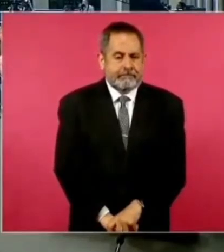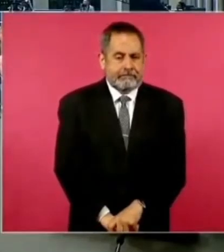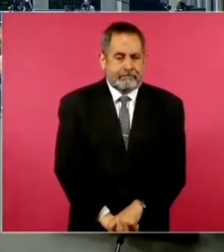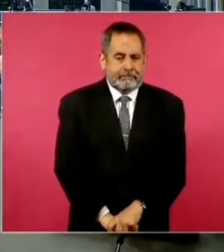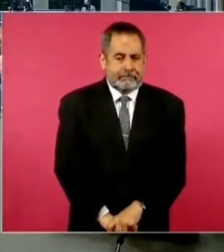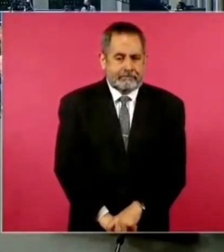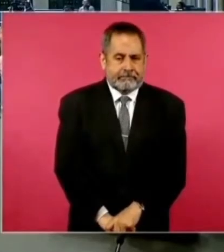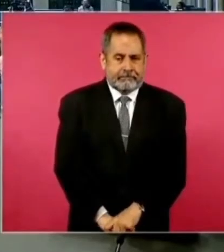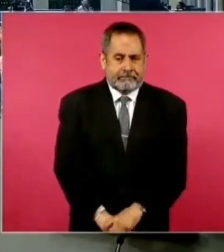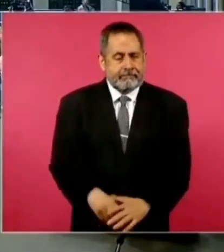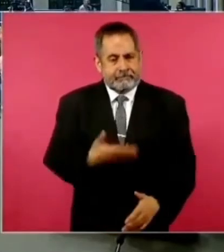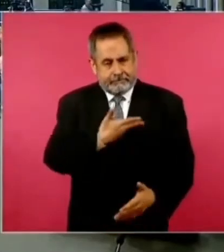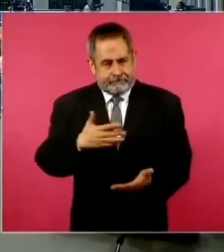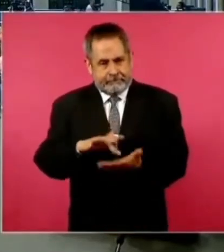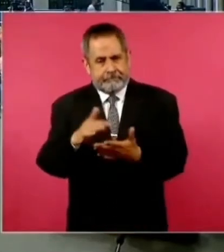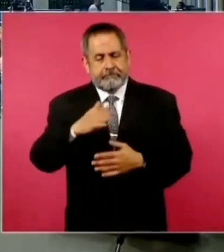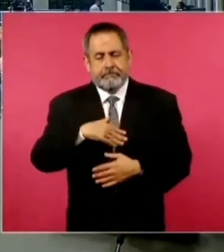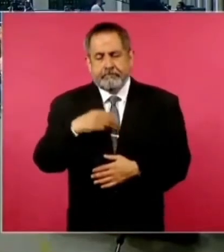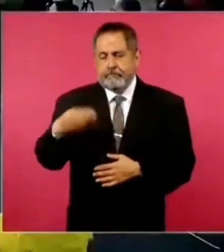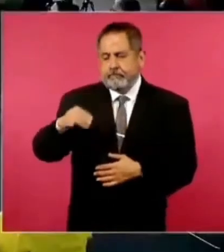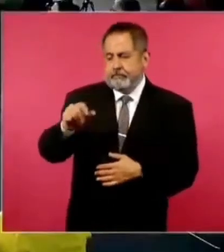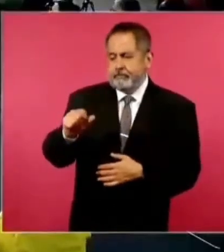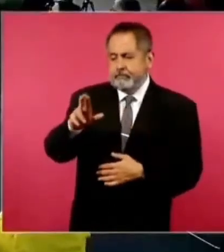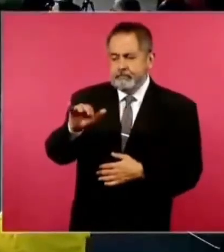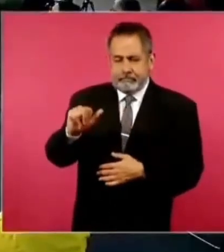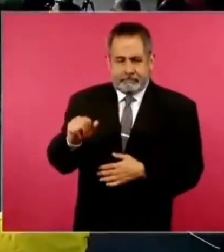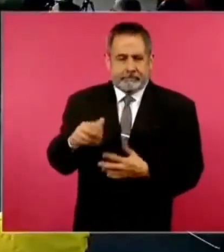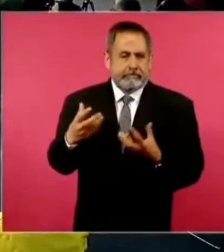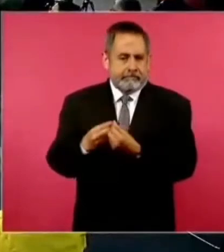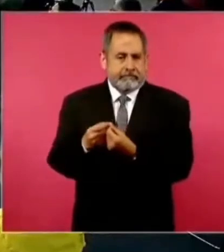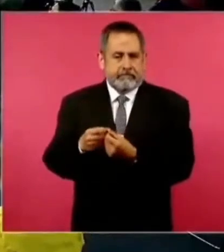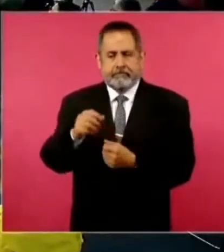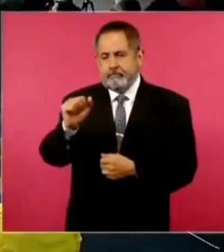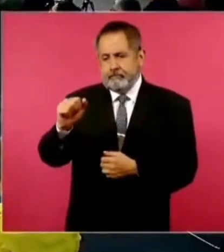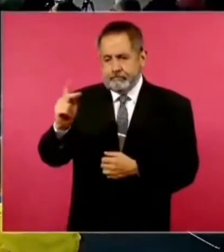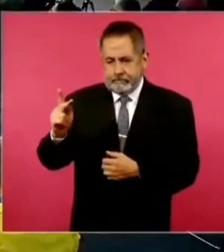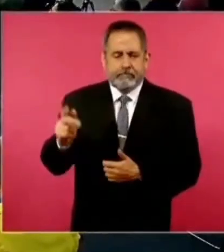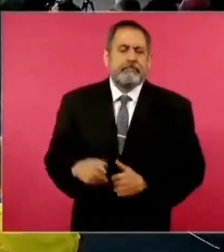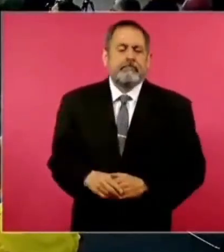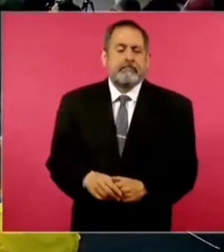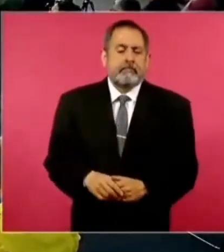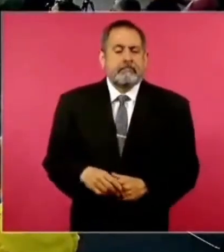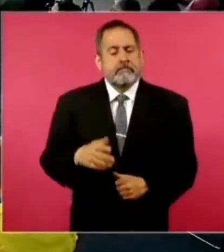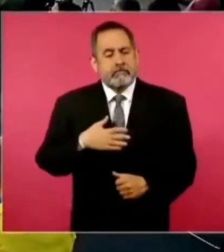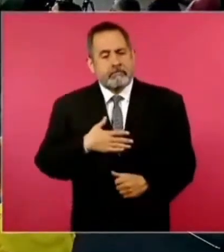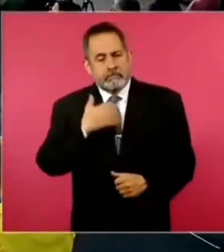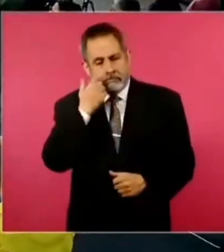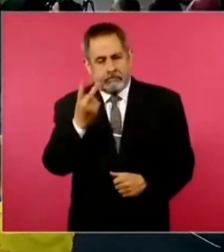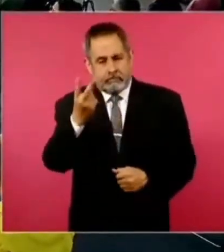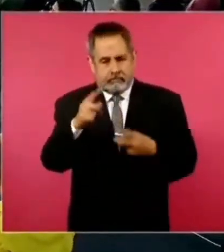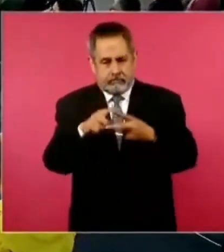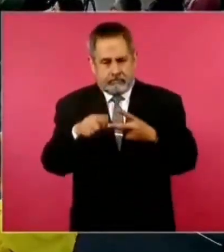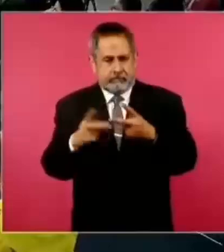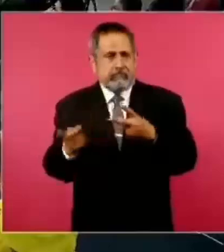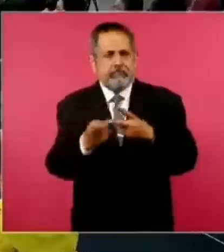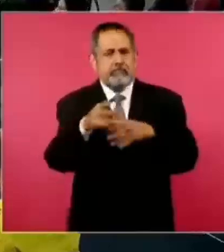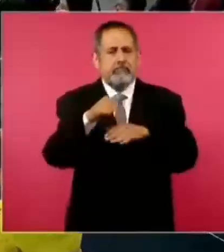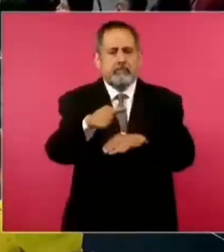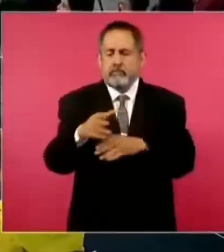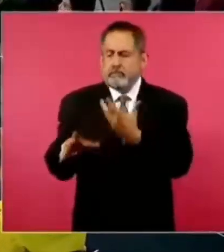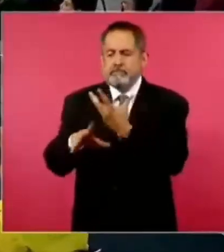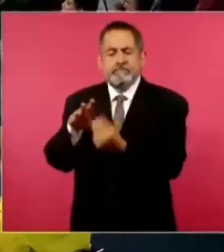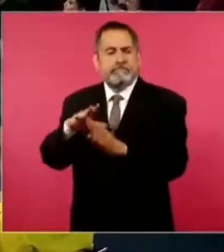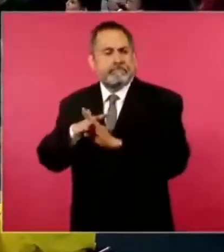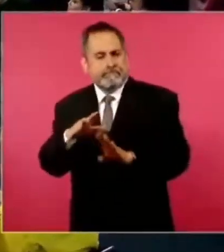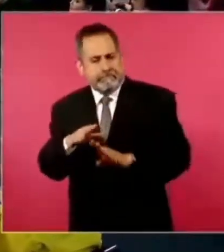Gracias, presidente. María Berza, de la Agencia AP. Quería hacerle dos preguntas. La primera sobre migración.